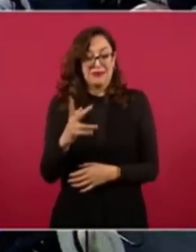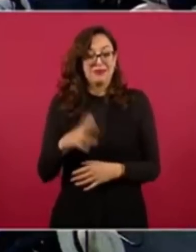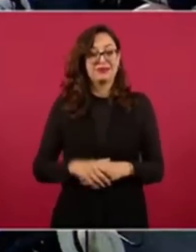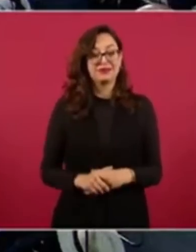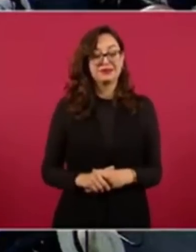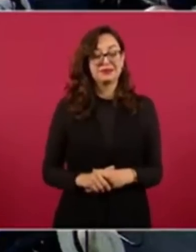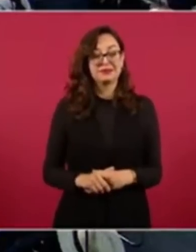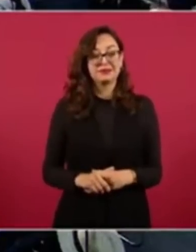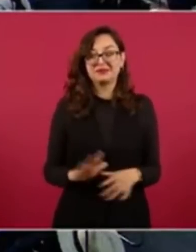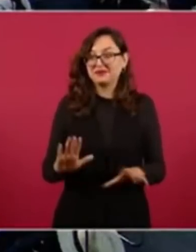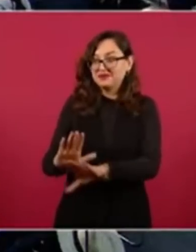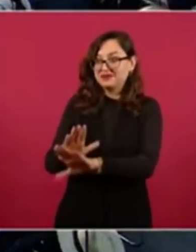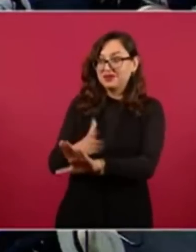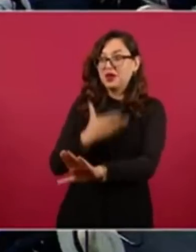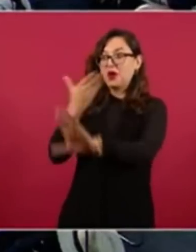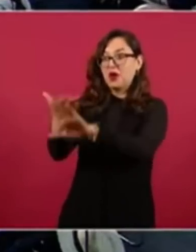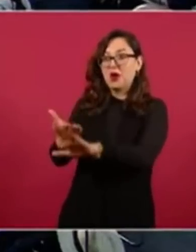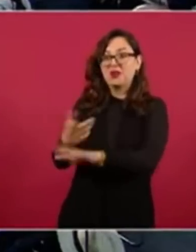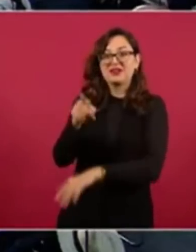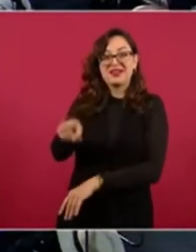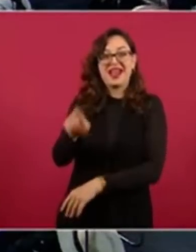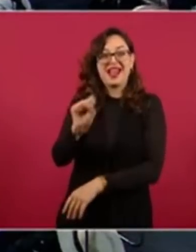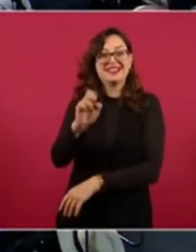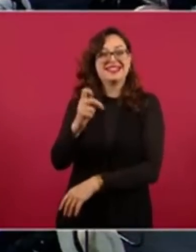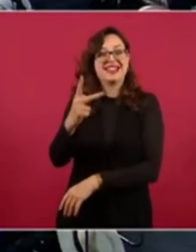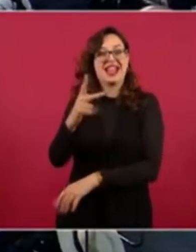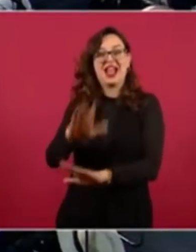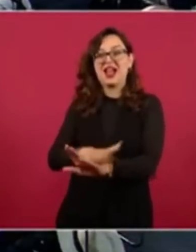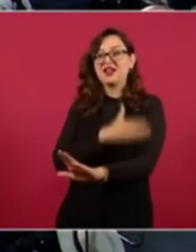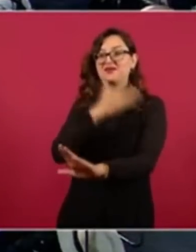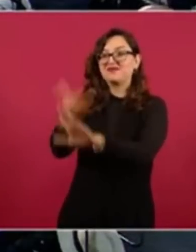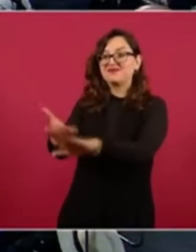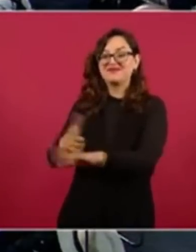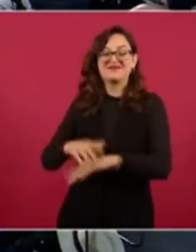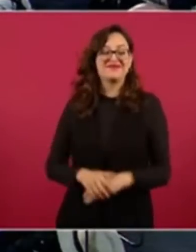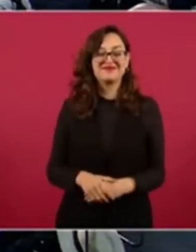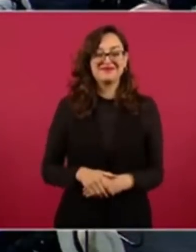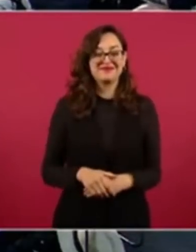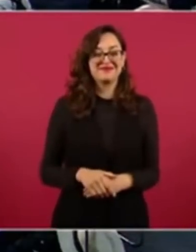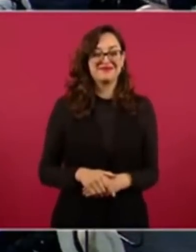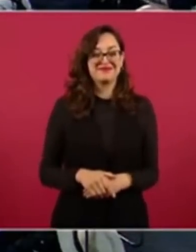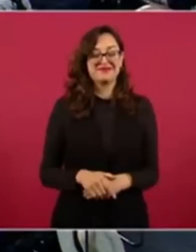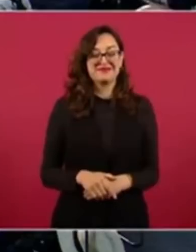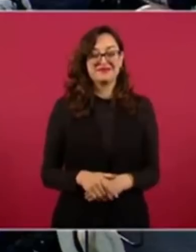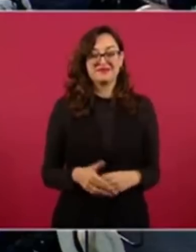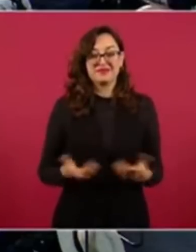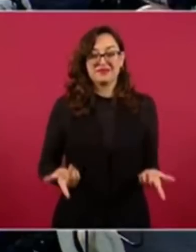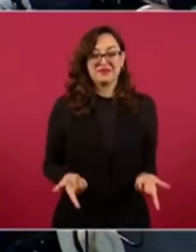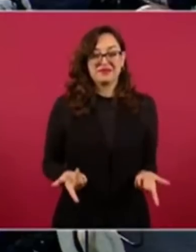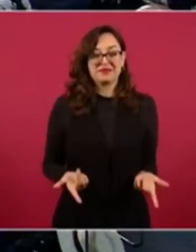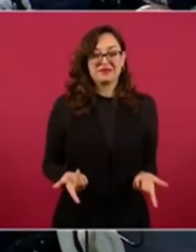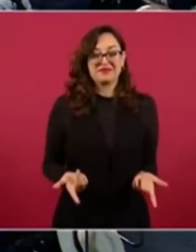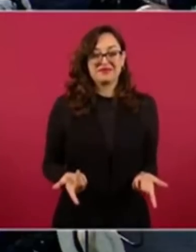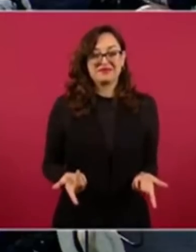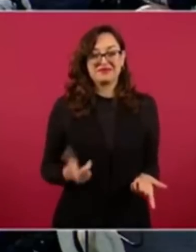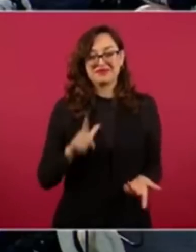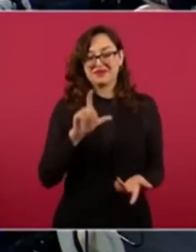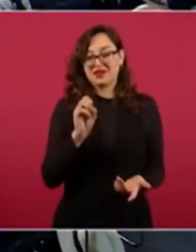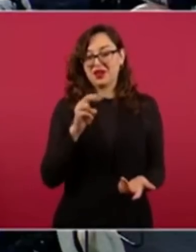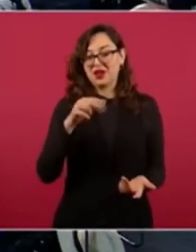O sea que ¿cómo se llama señor? Leonardo Curcio ya la libró porque